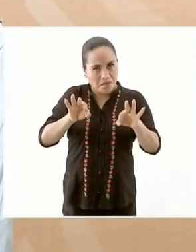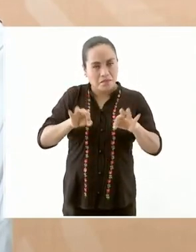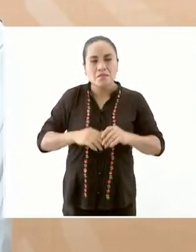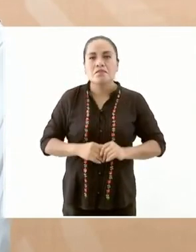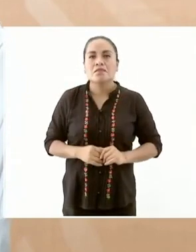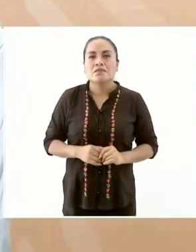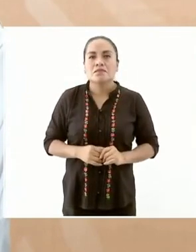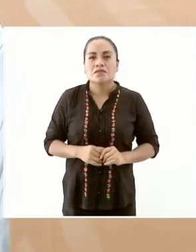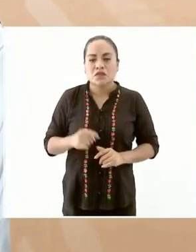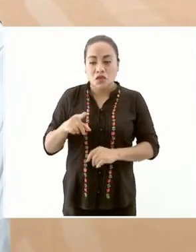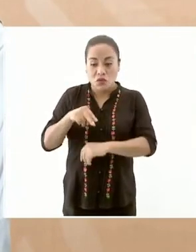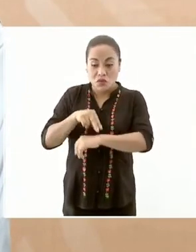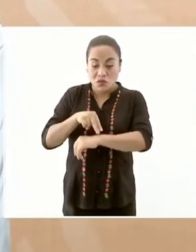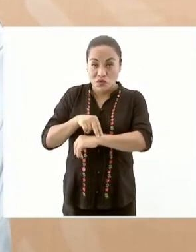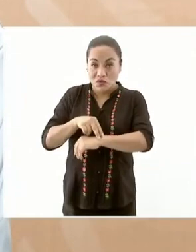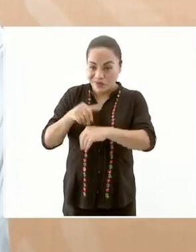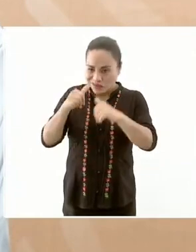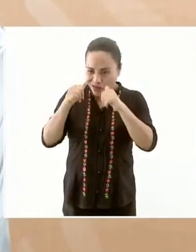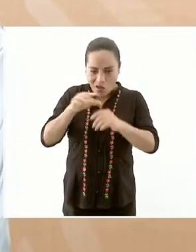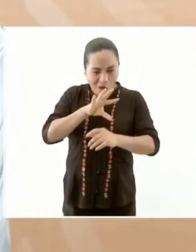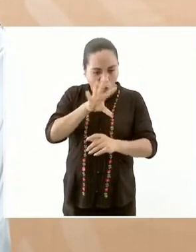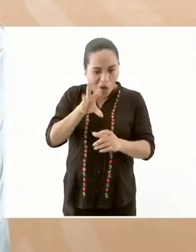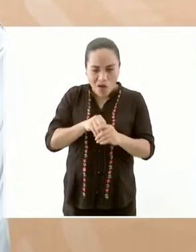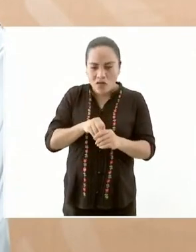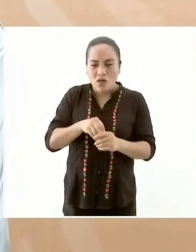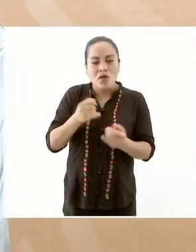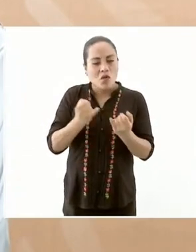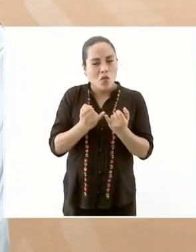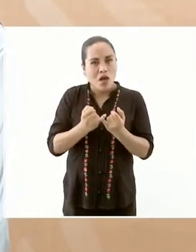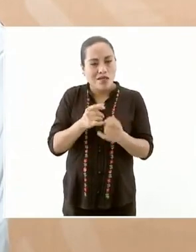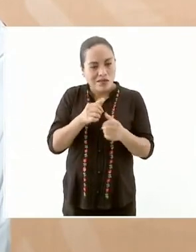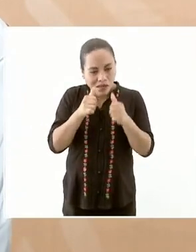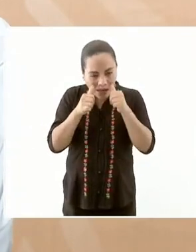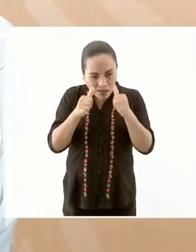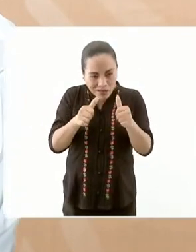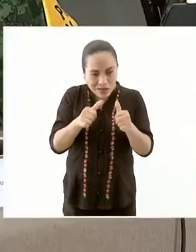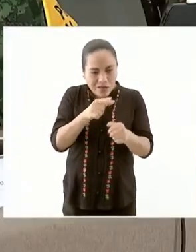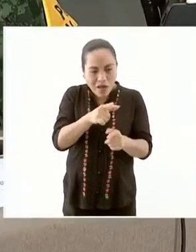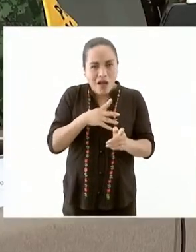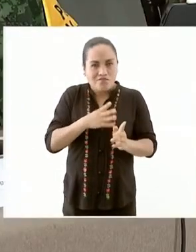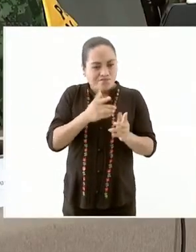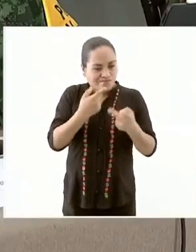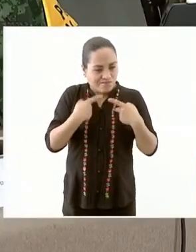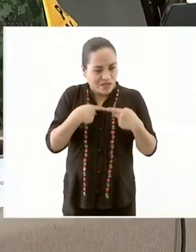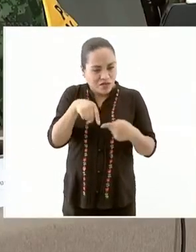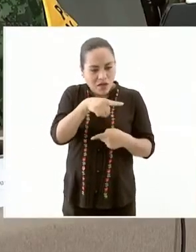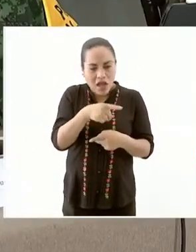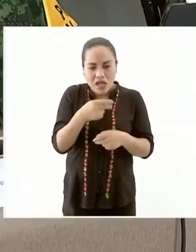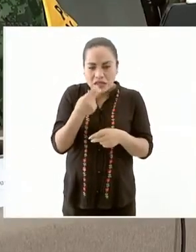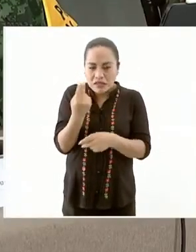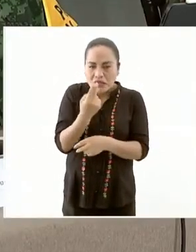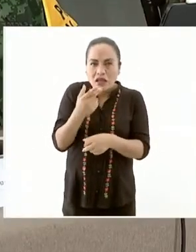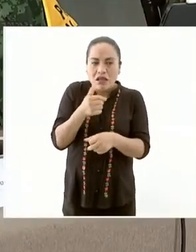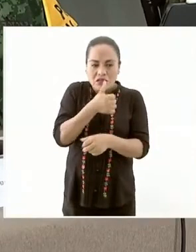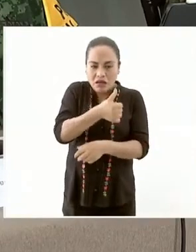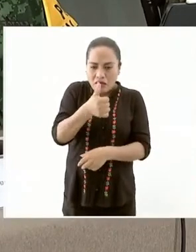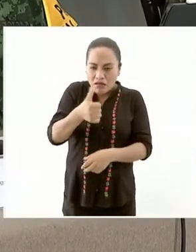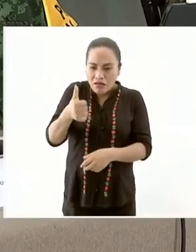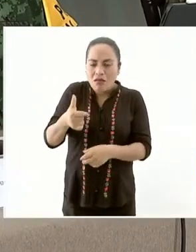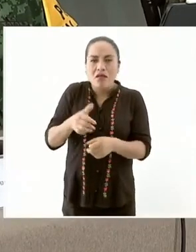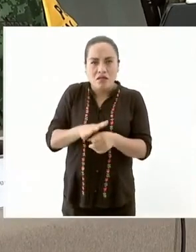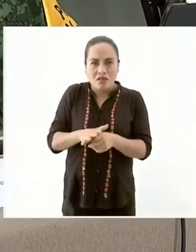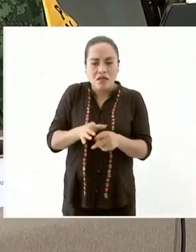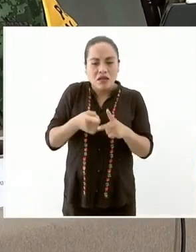de médicos generales y de especialistas entonces iniciamos en Nayarit